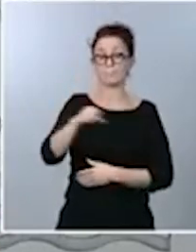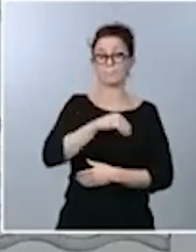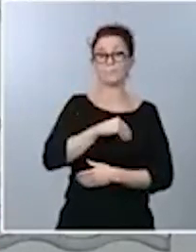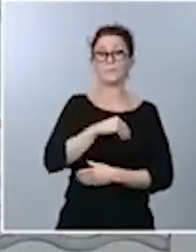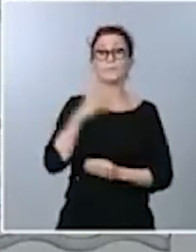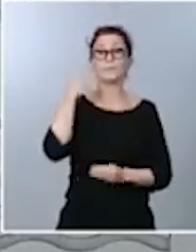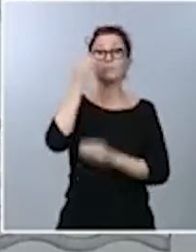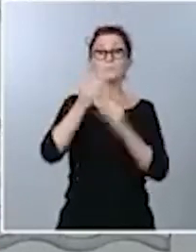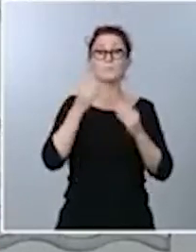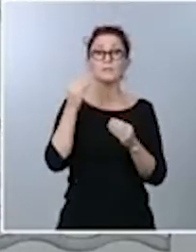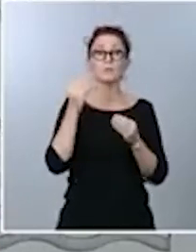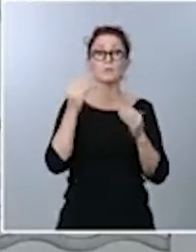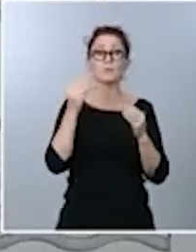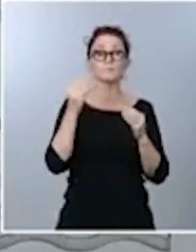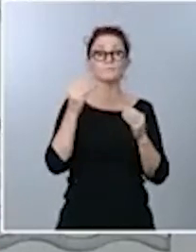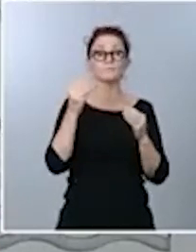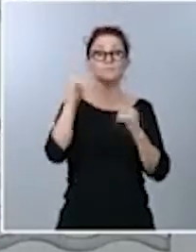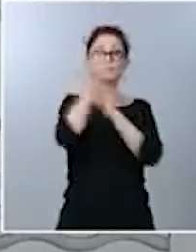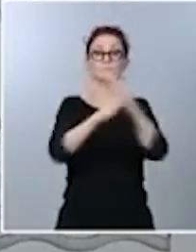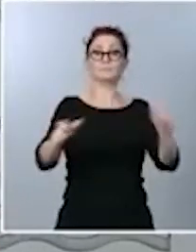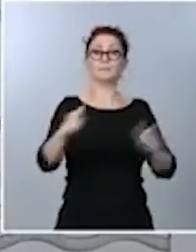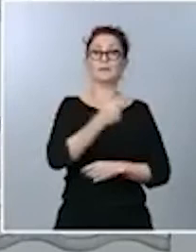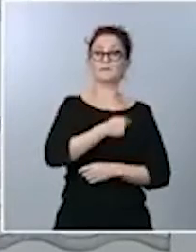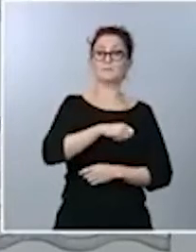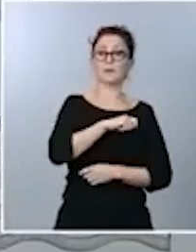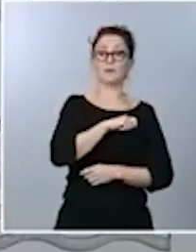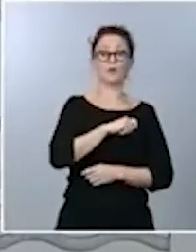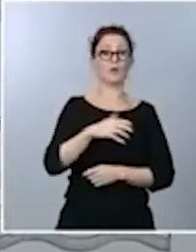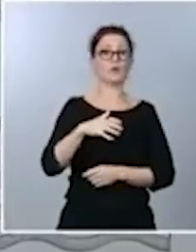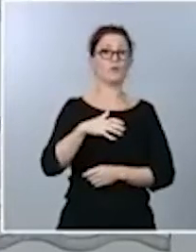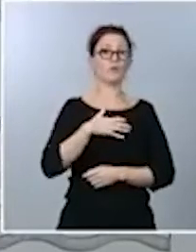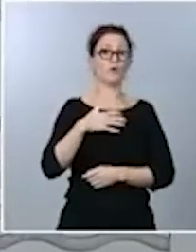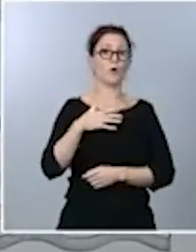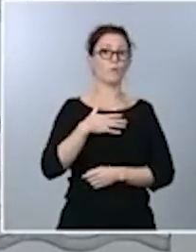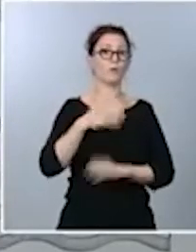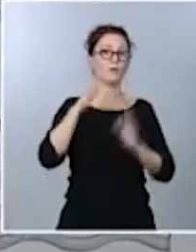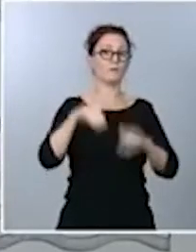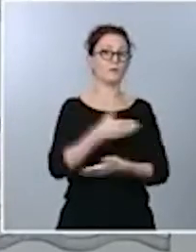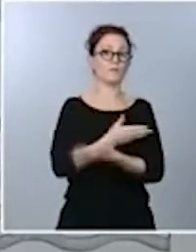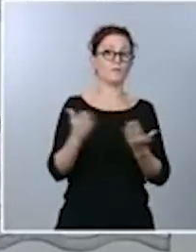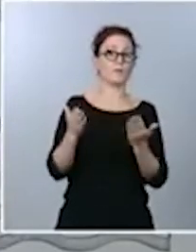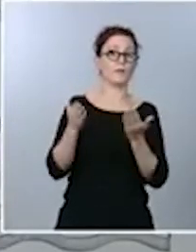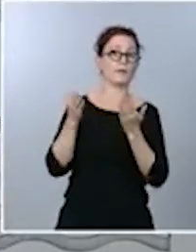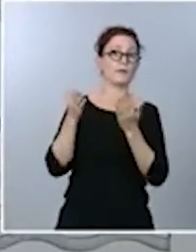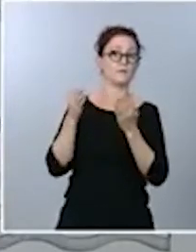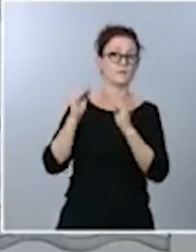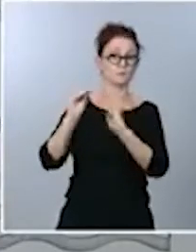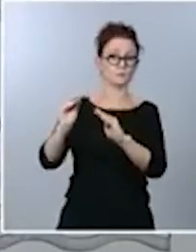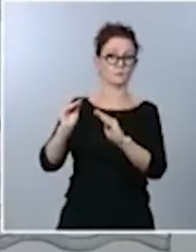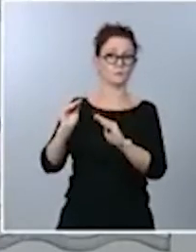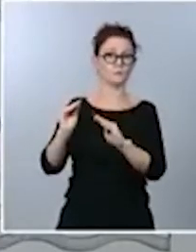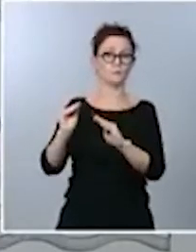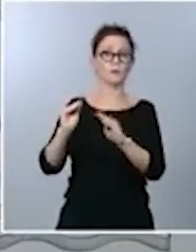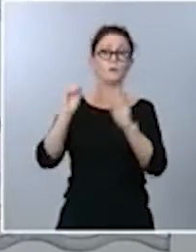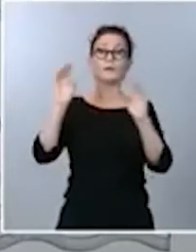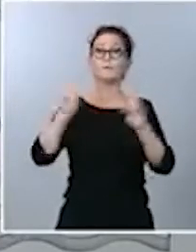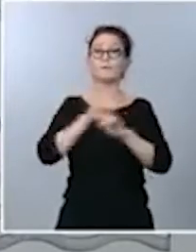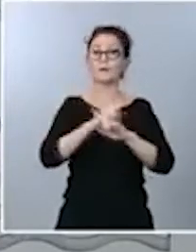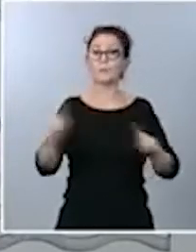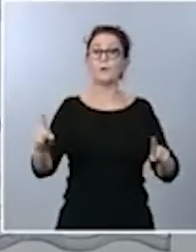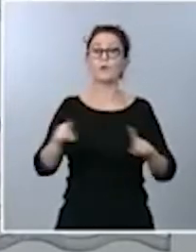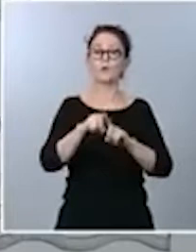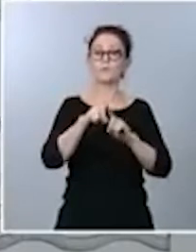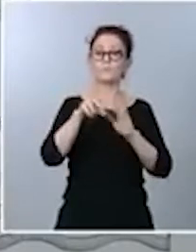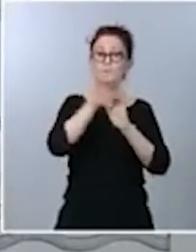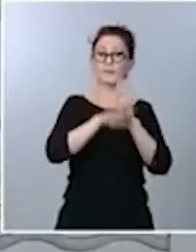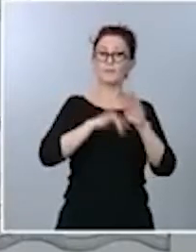han podido contar ni con ello en relación con las actuaciones que este Gobierno ha impulsado ni para apoyar a los